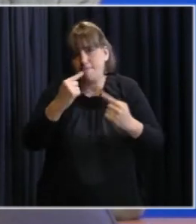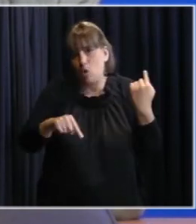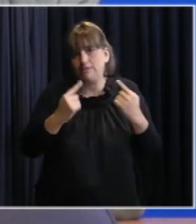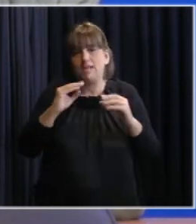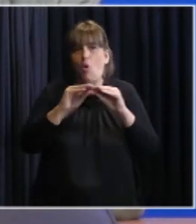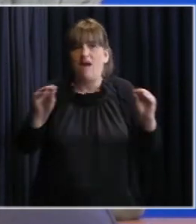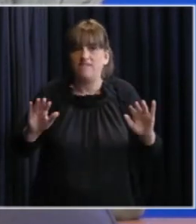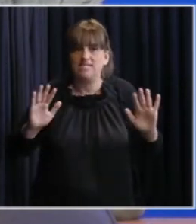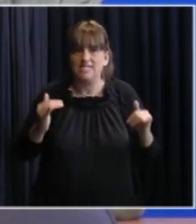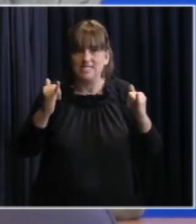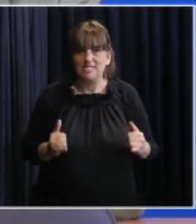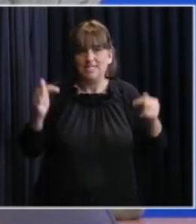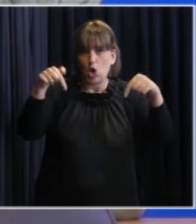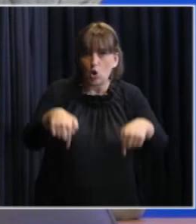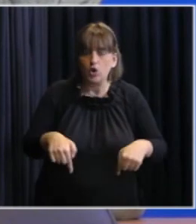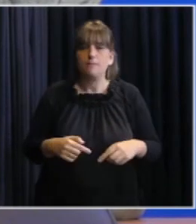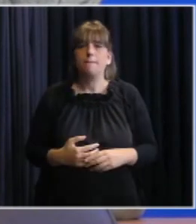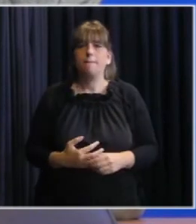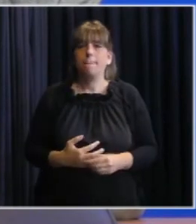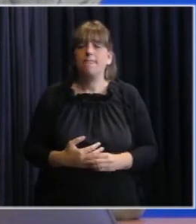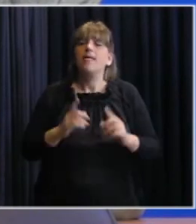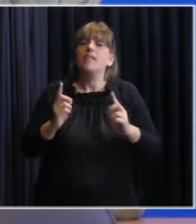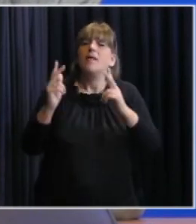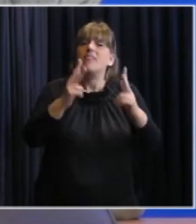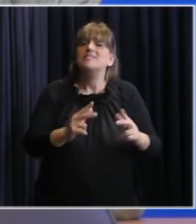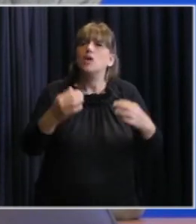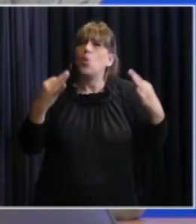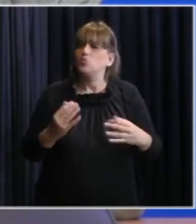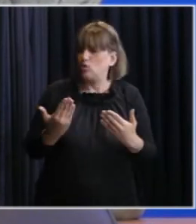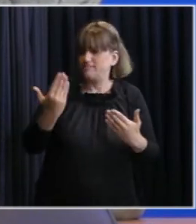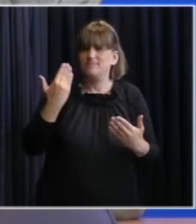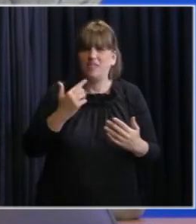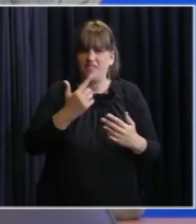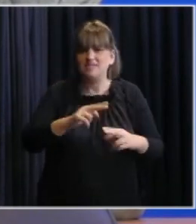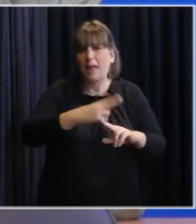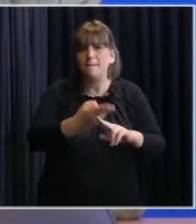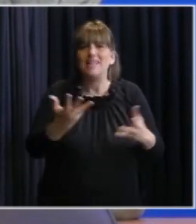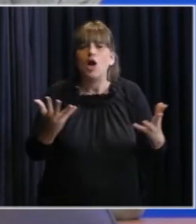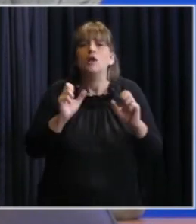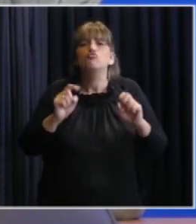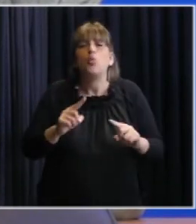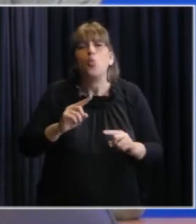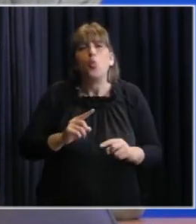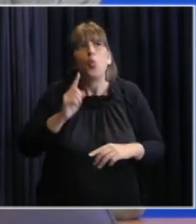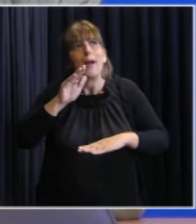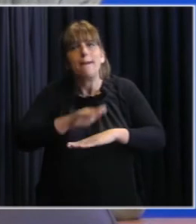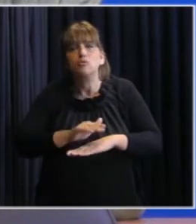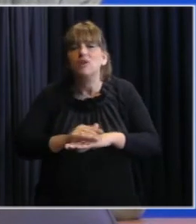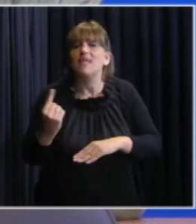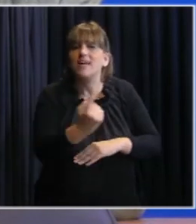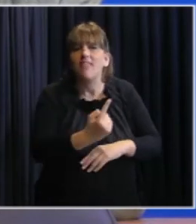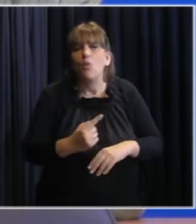anunciar en el día de hoy decirle como dijimos la otra vez de la conducta de cada uno depende la